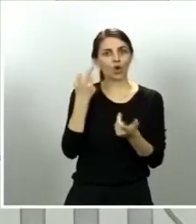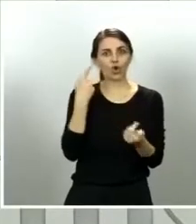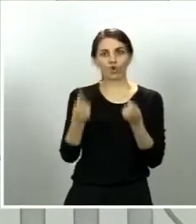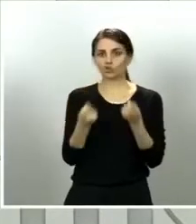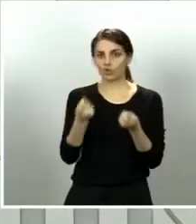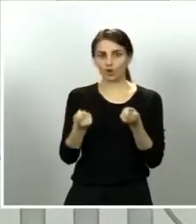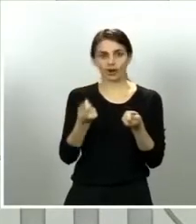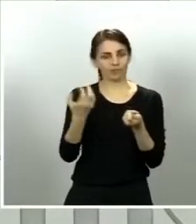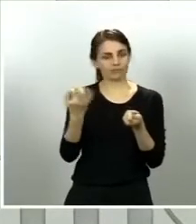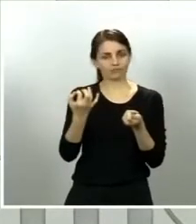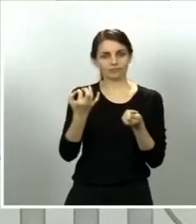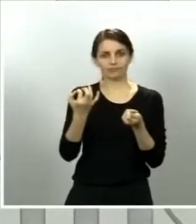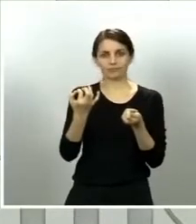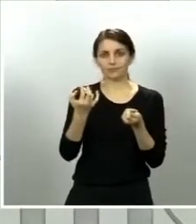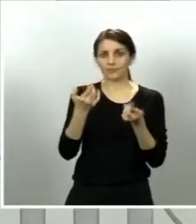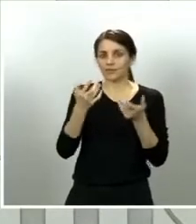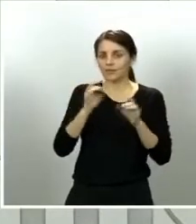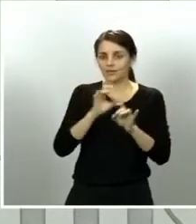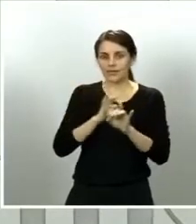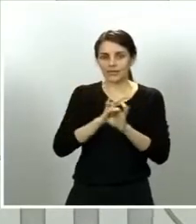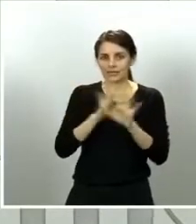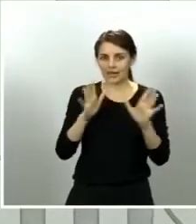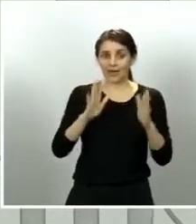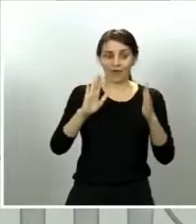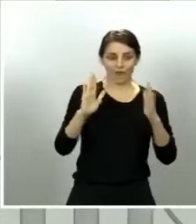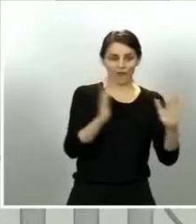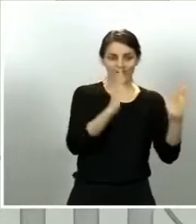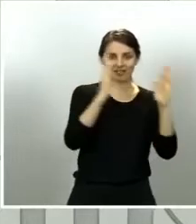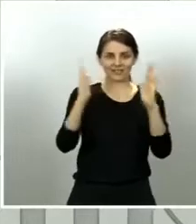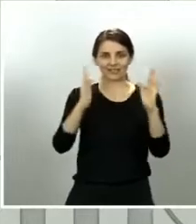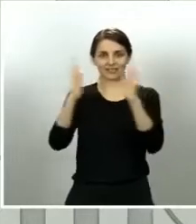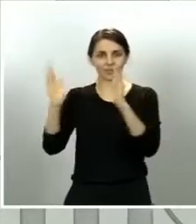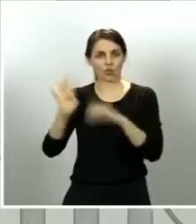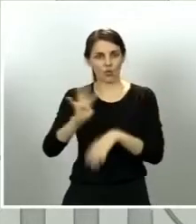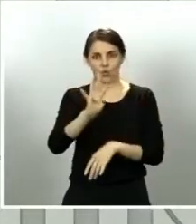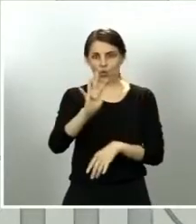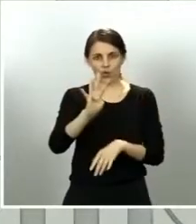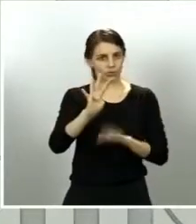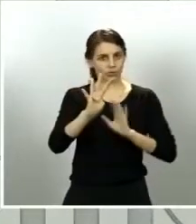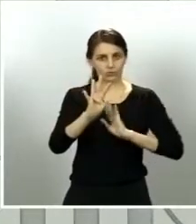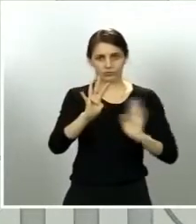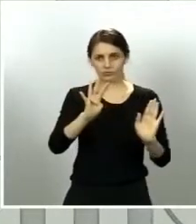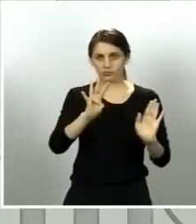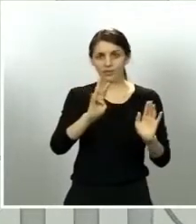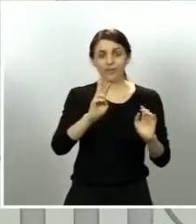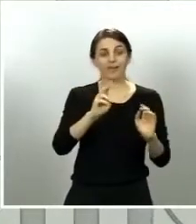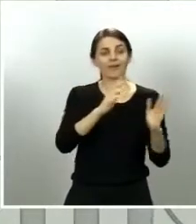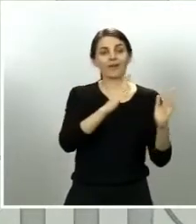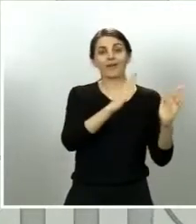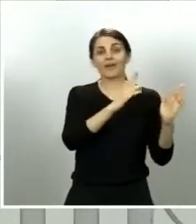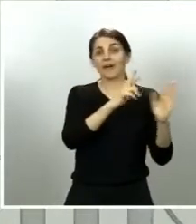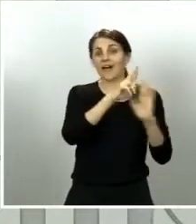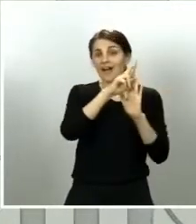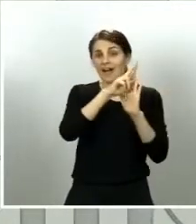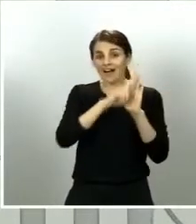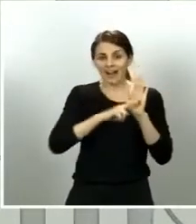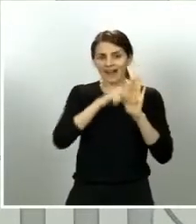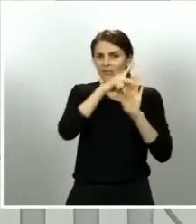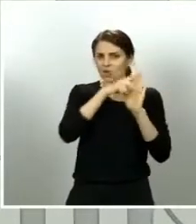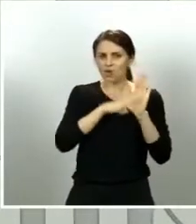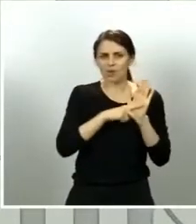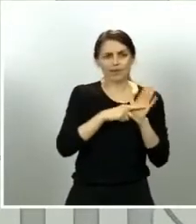Hay unas fases, cuatro fases, con unas reglas comunes para todo el mundo y hay unos marcadores